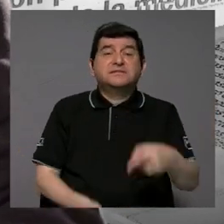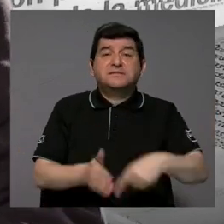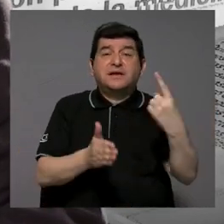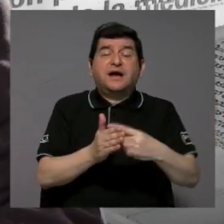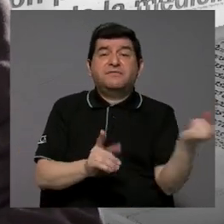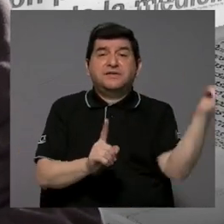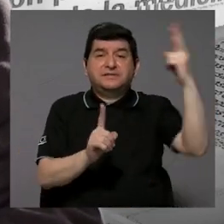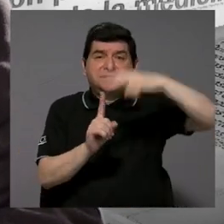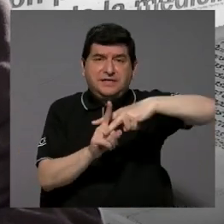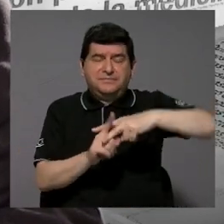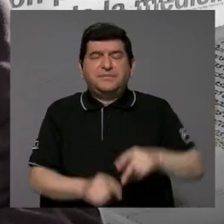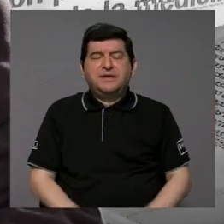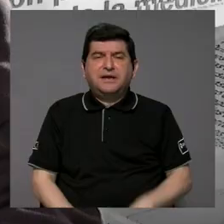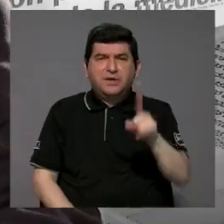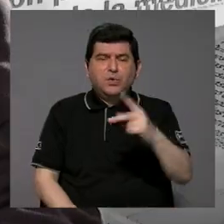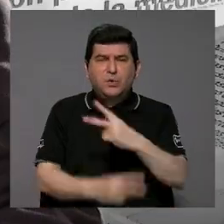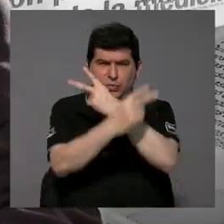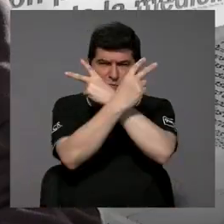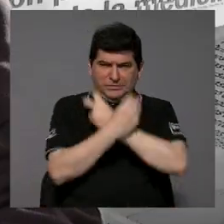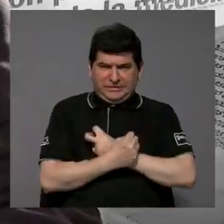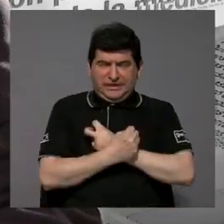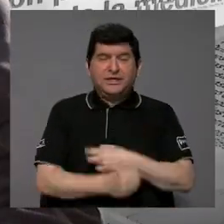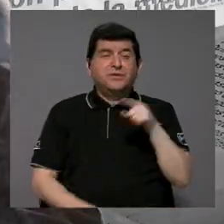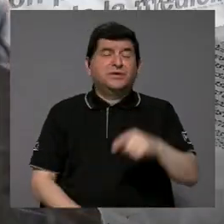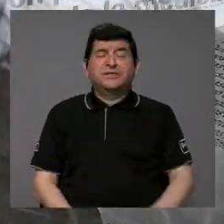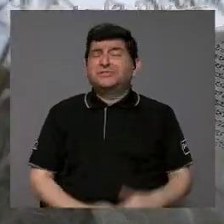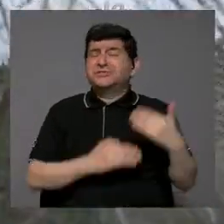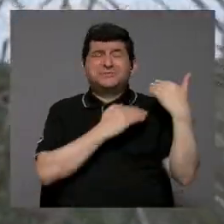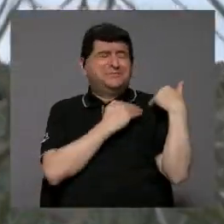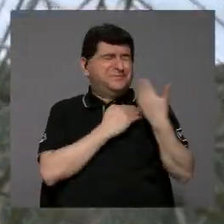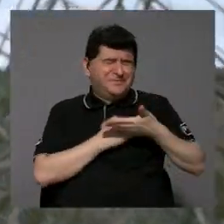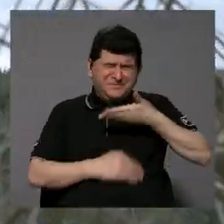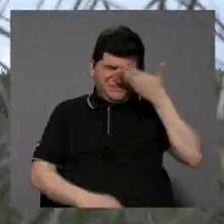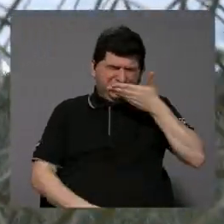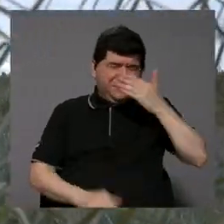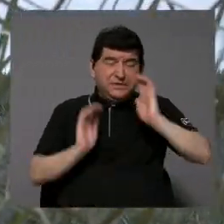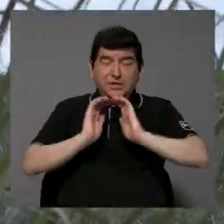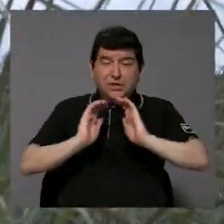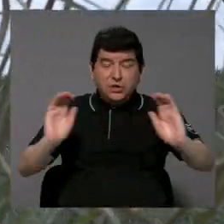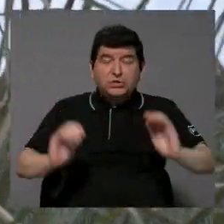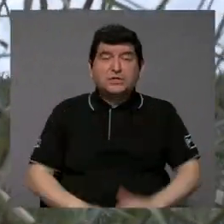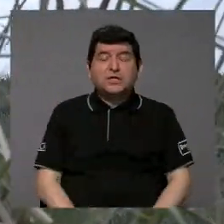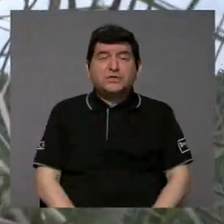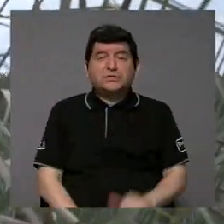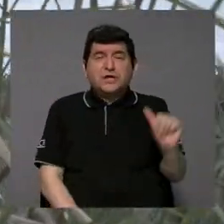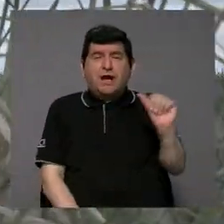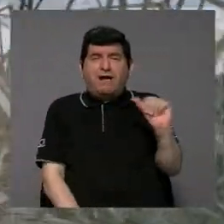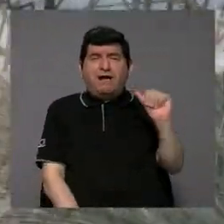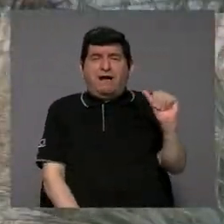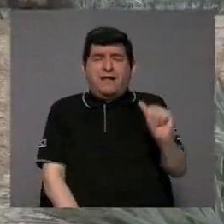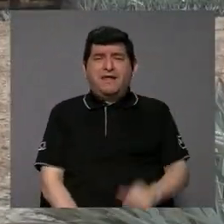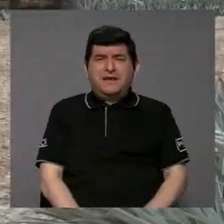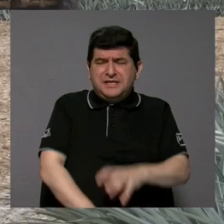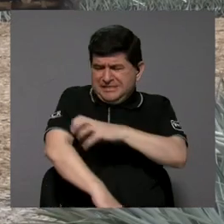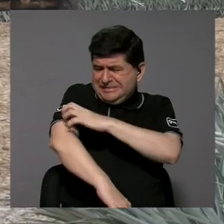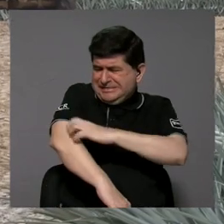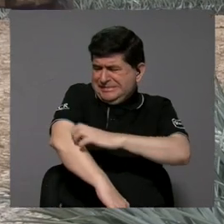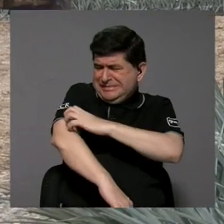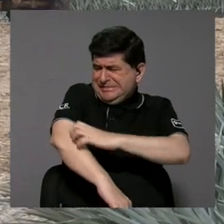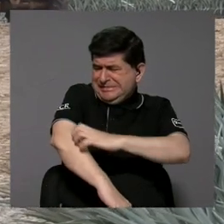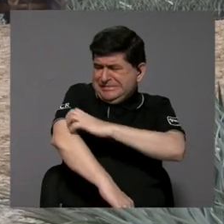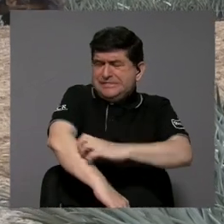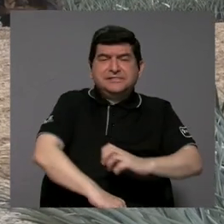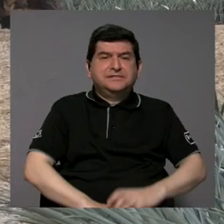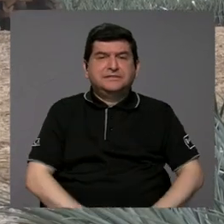fumigan determinado plaguicida y ellos no soportan el olor, ¿verdad? Ya los niños empiezan con alergias, con picazones de